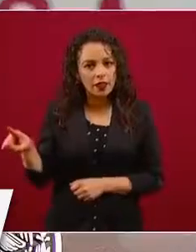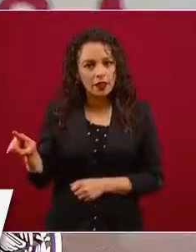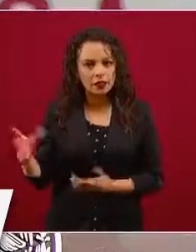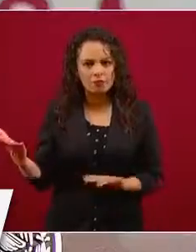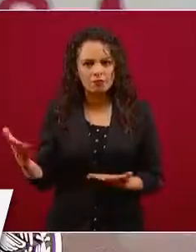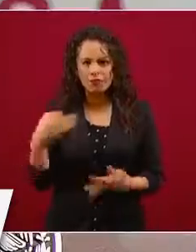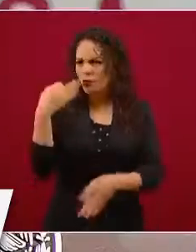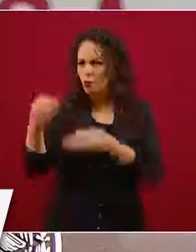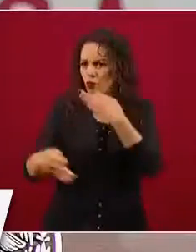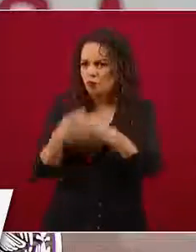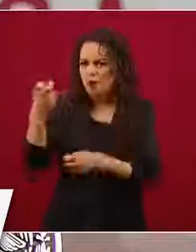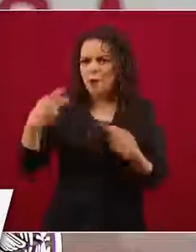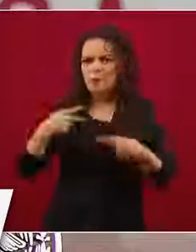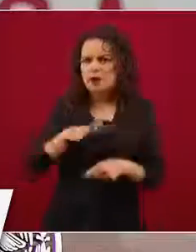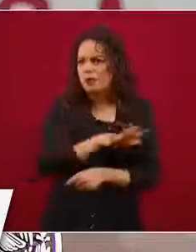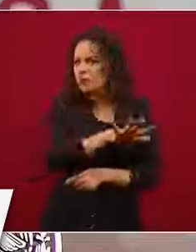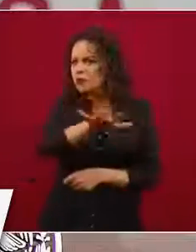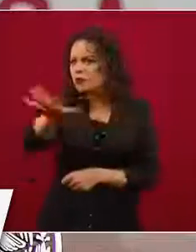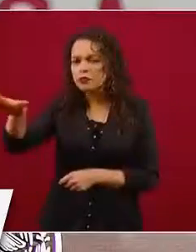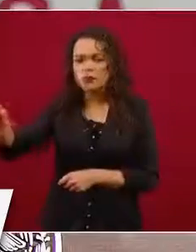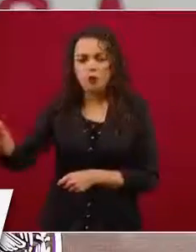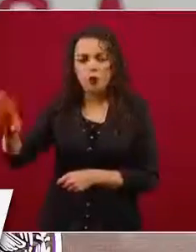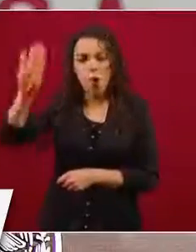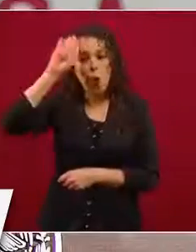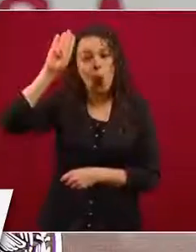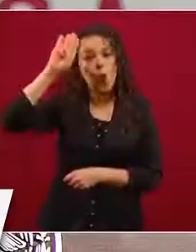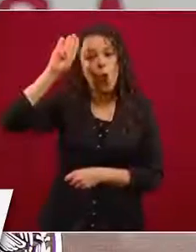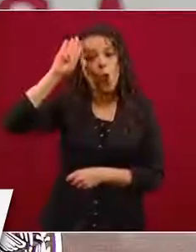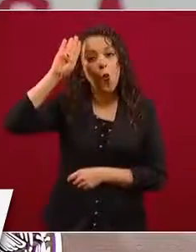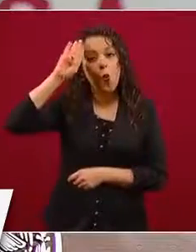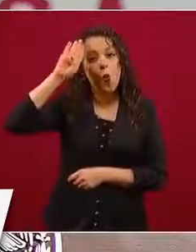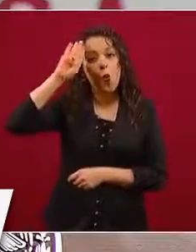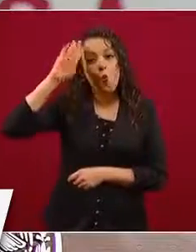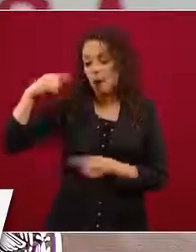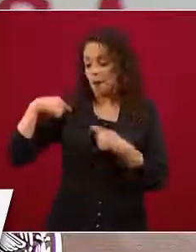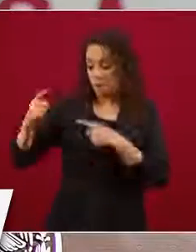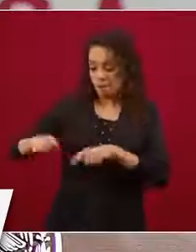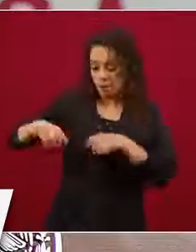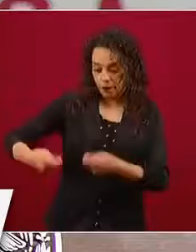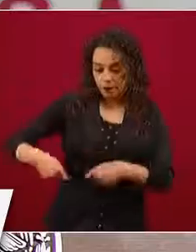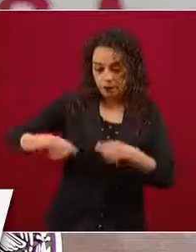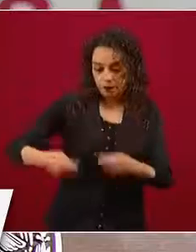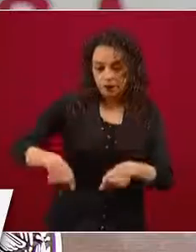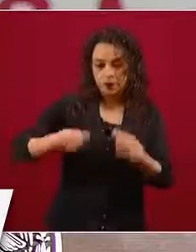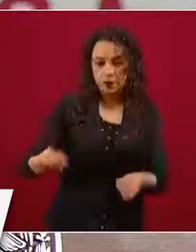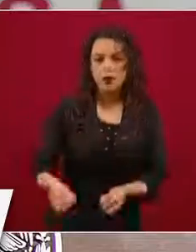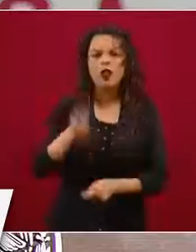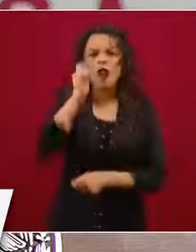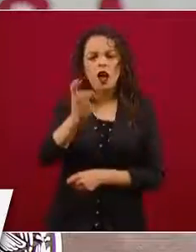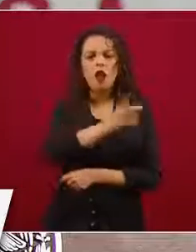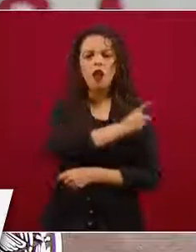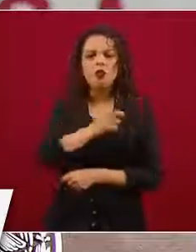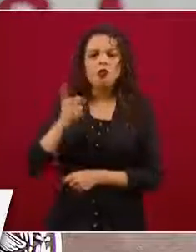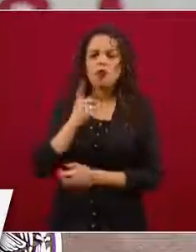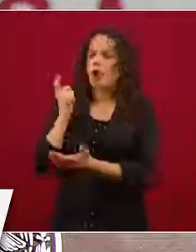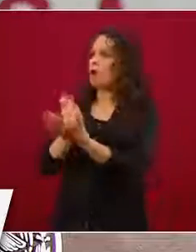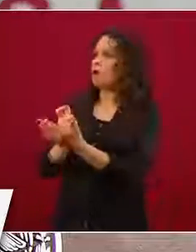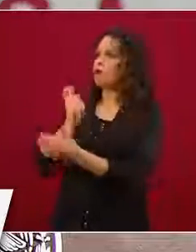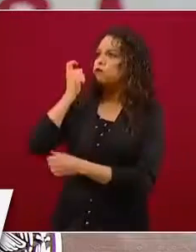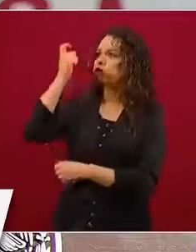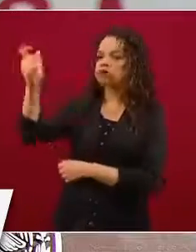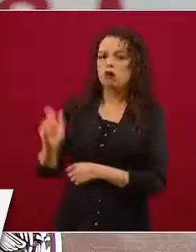No se dejaron la deuda del Fobaproa y nadie cuestionó